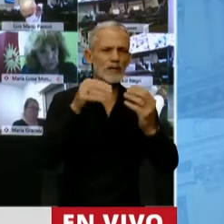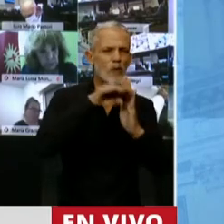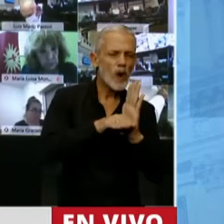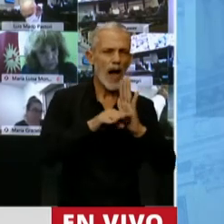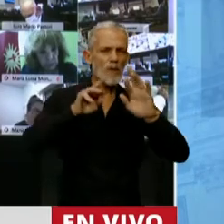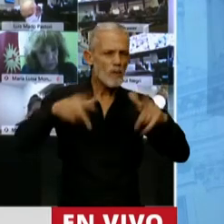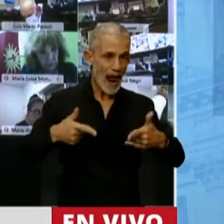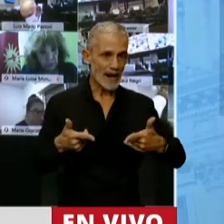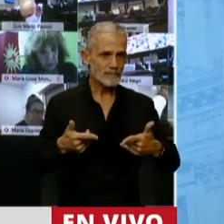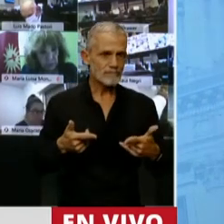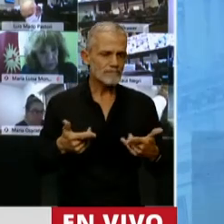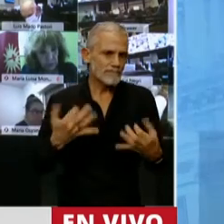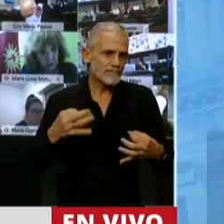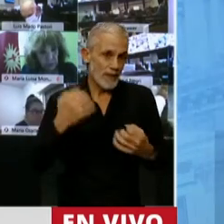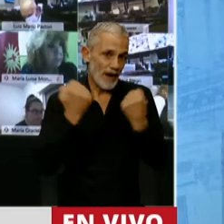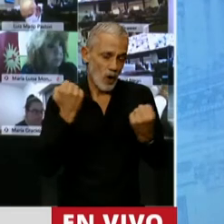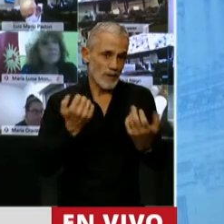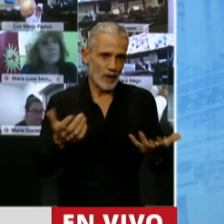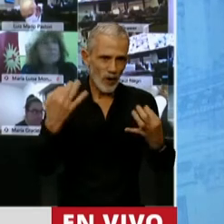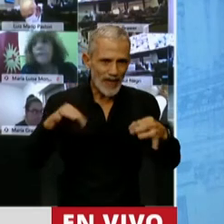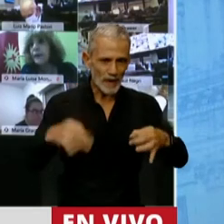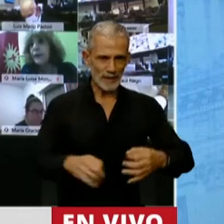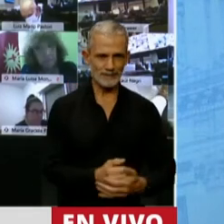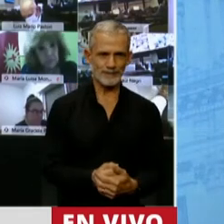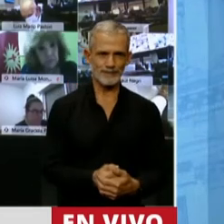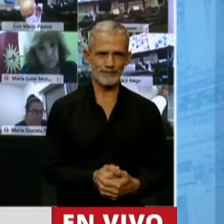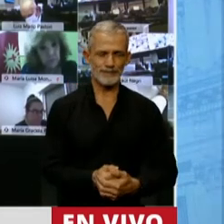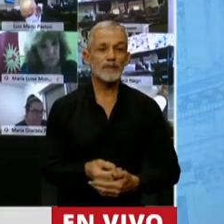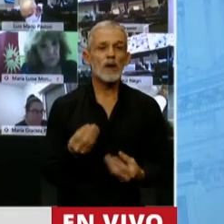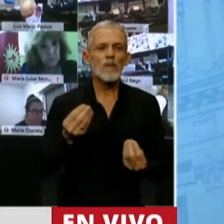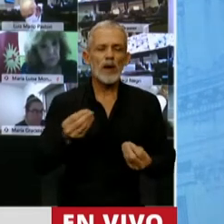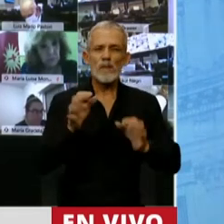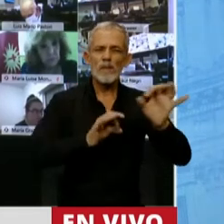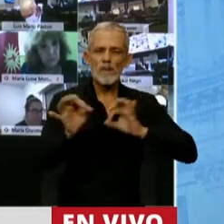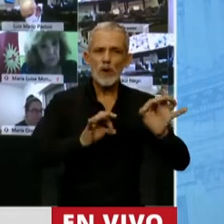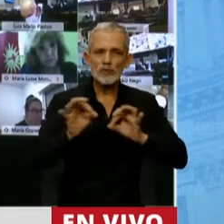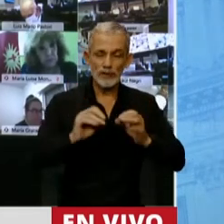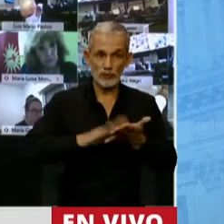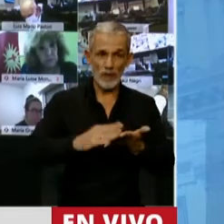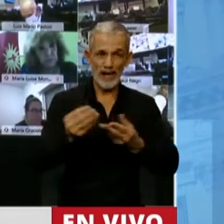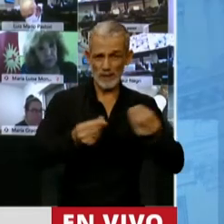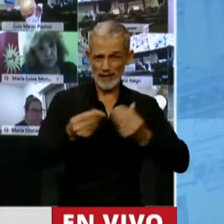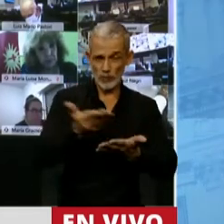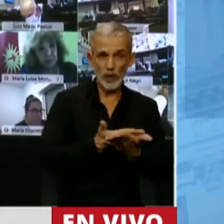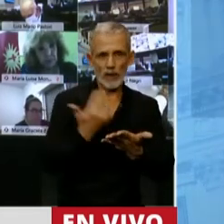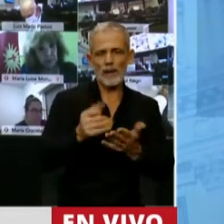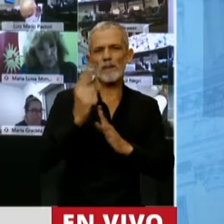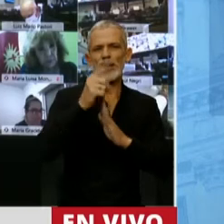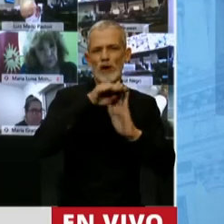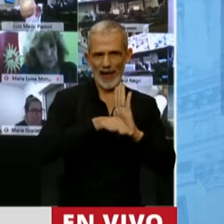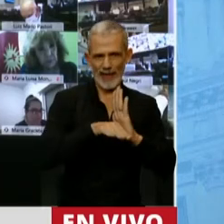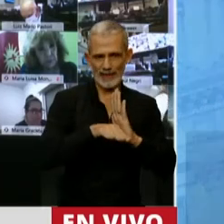programa, un plan económico. Porque los presupuestos fijan prioridades.